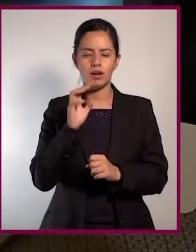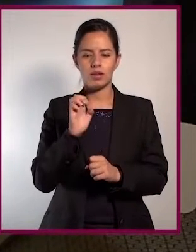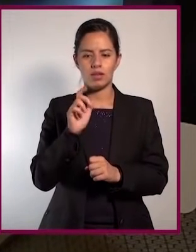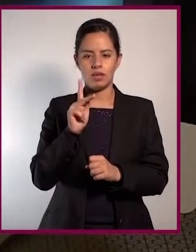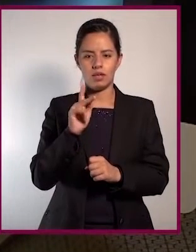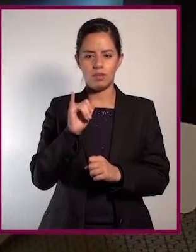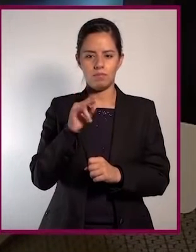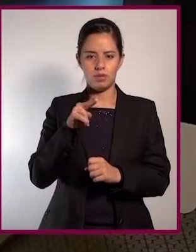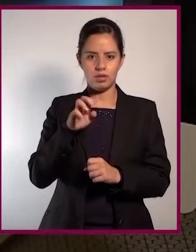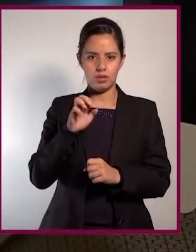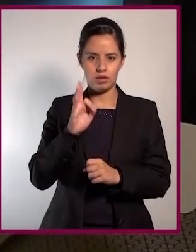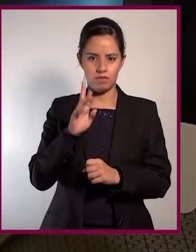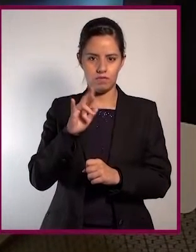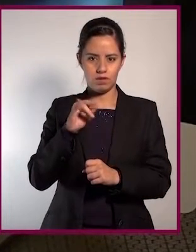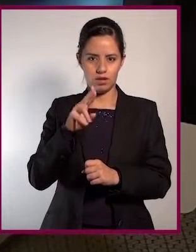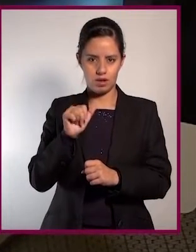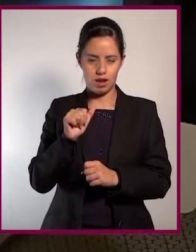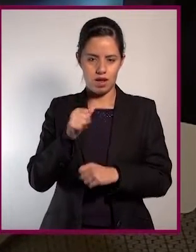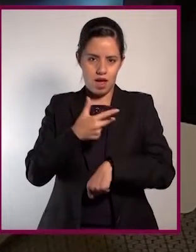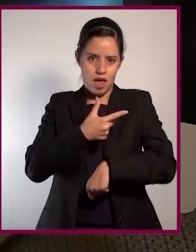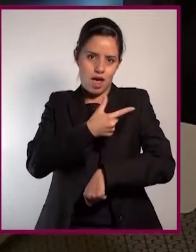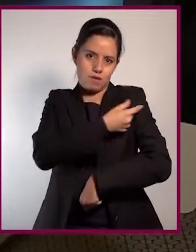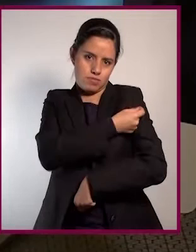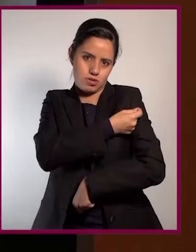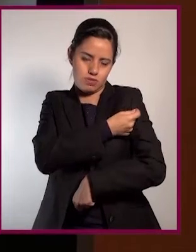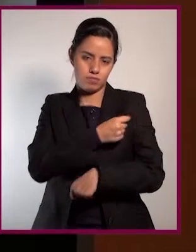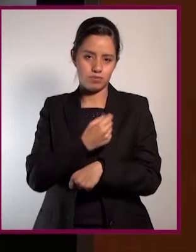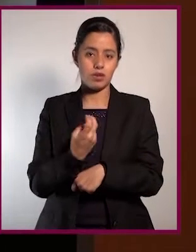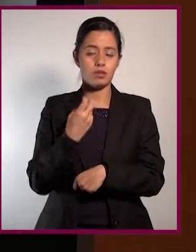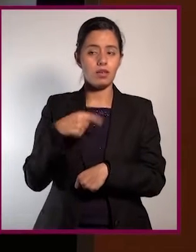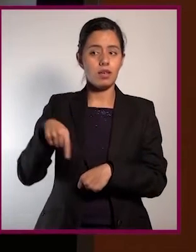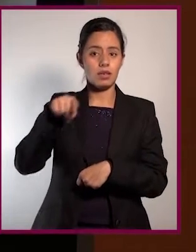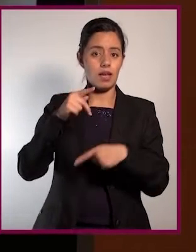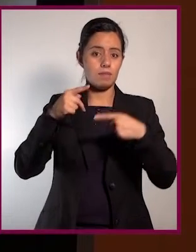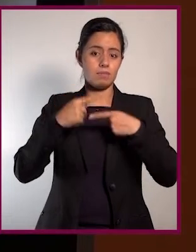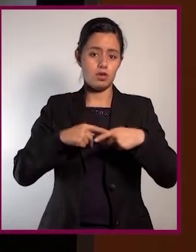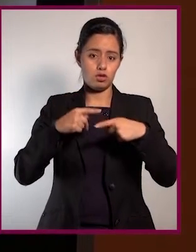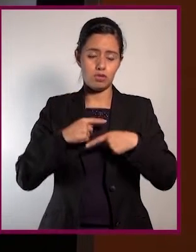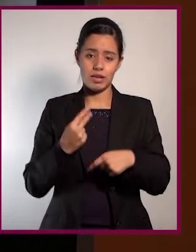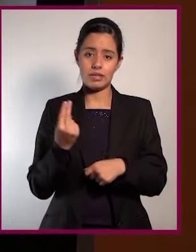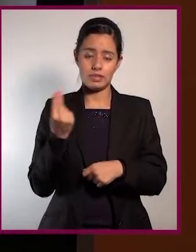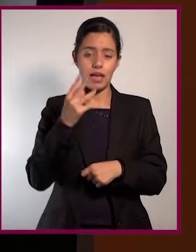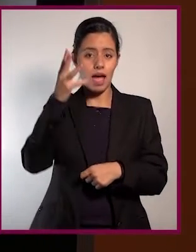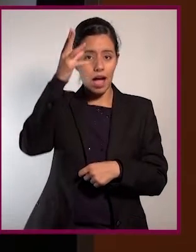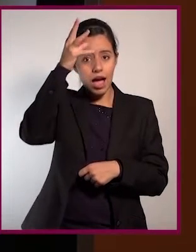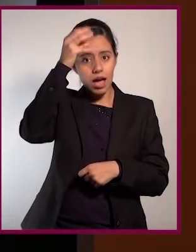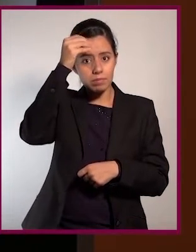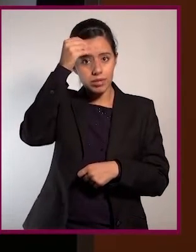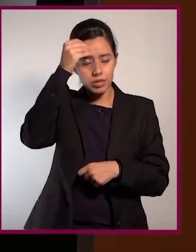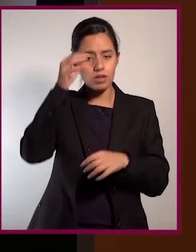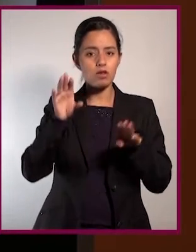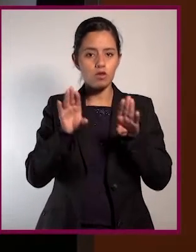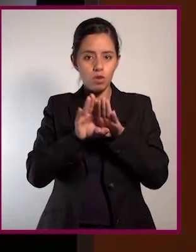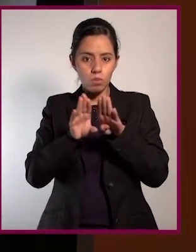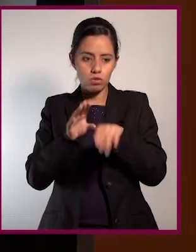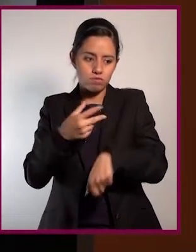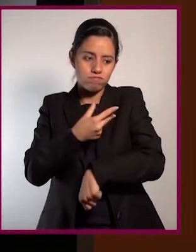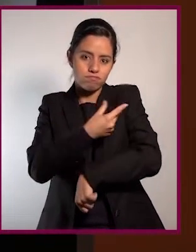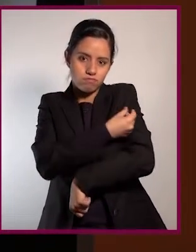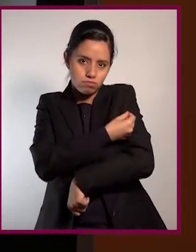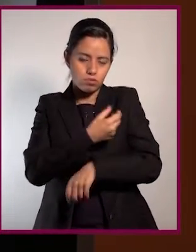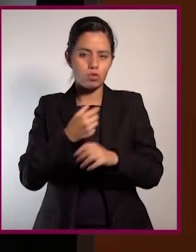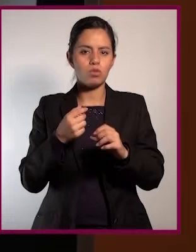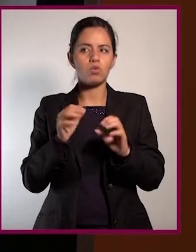autoinyectada, ¿no? Entonces son pacientes que se tienen que ir capacitando en el uso de la epinefrina, sí cómo